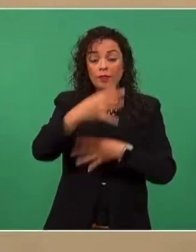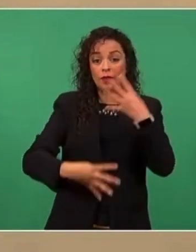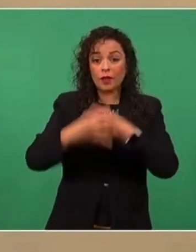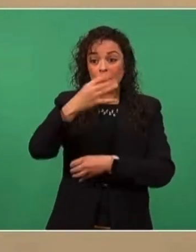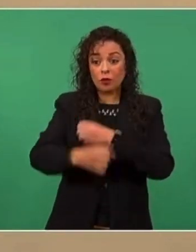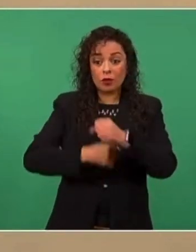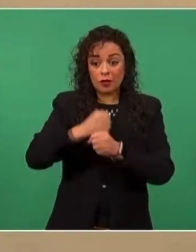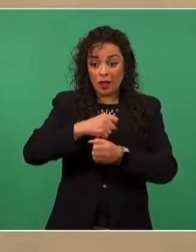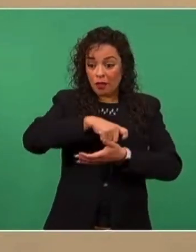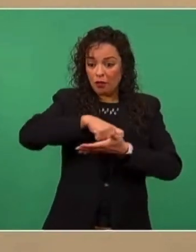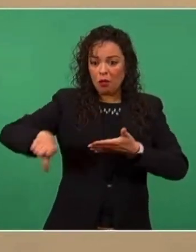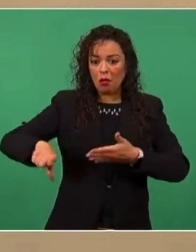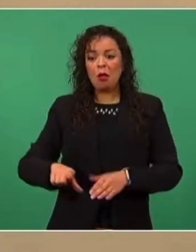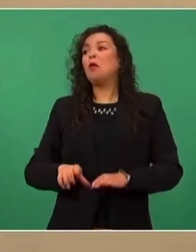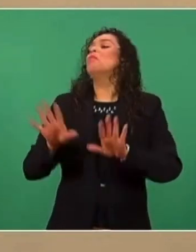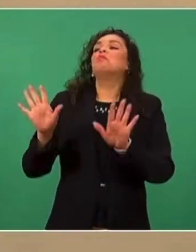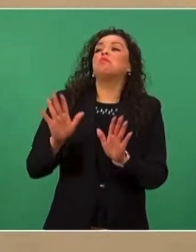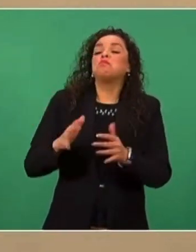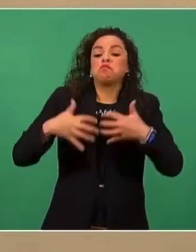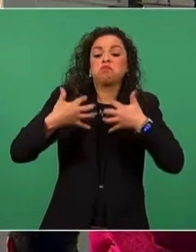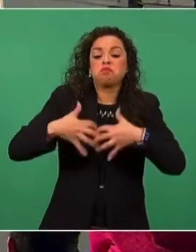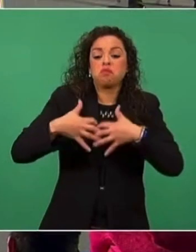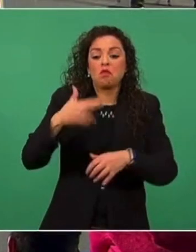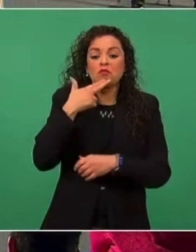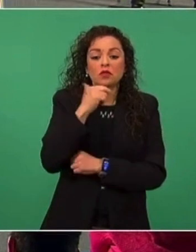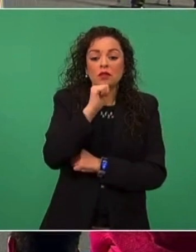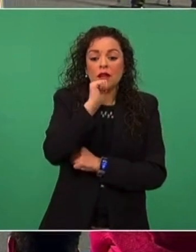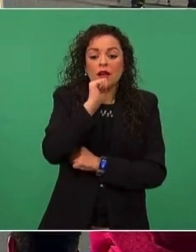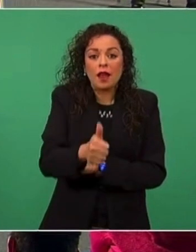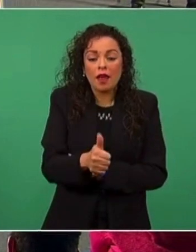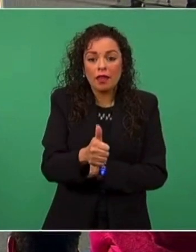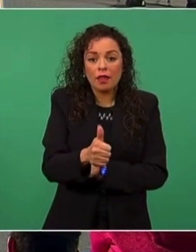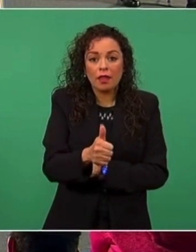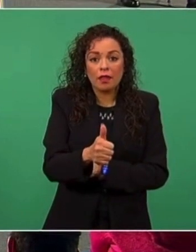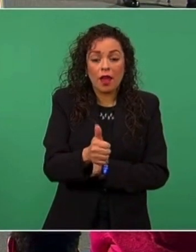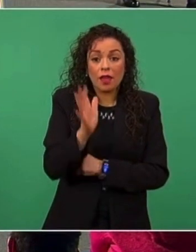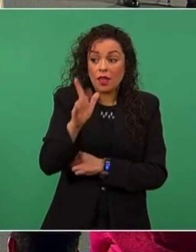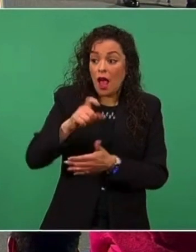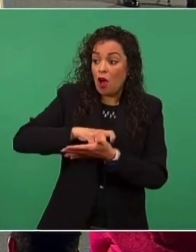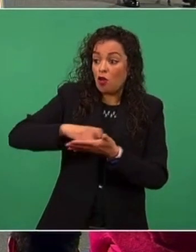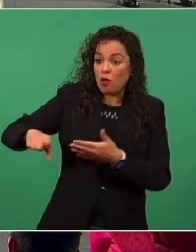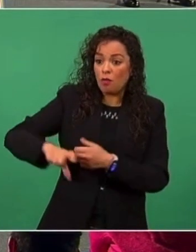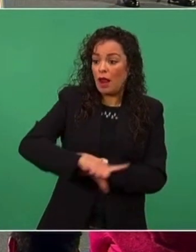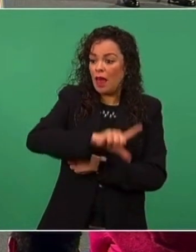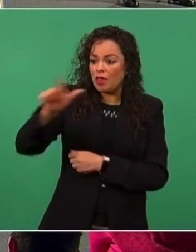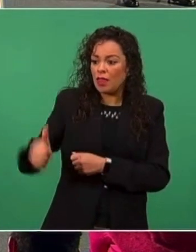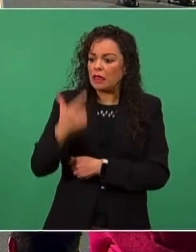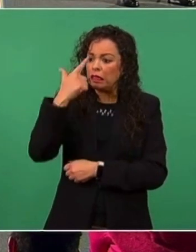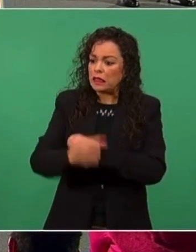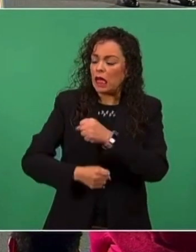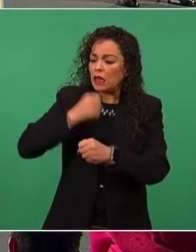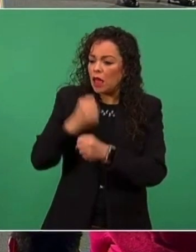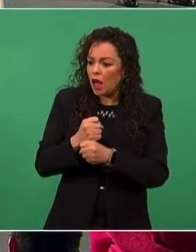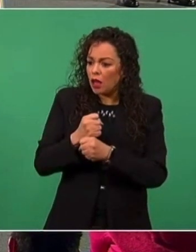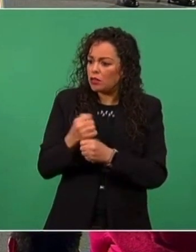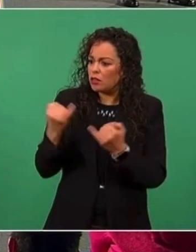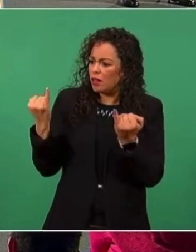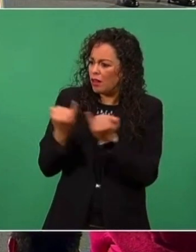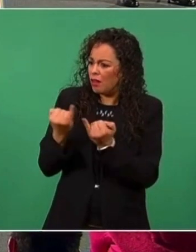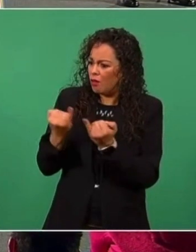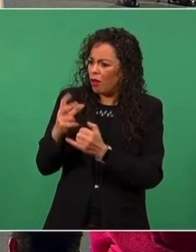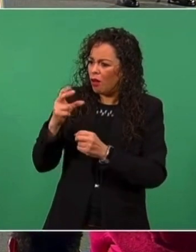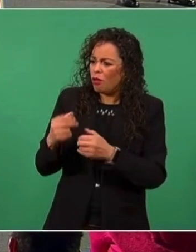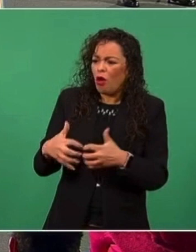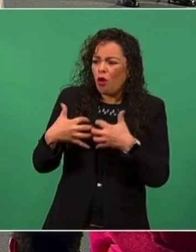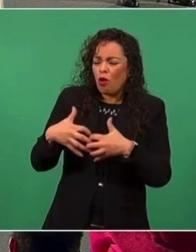y luego, después de que se compró, siete años más hasta que nosotros la echamos a volar en el año